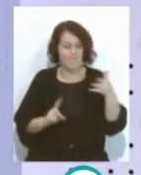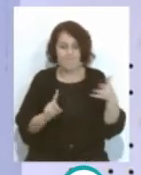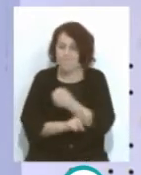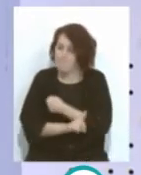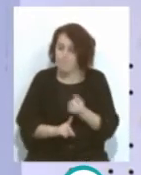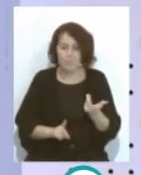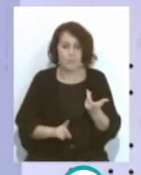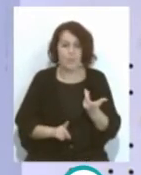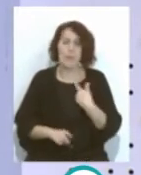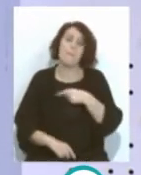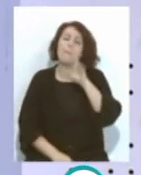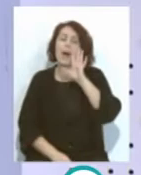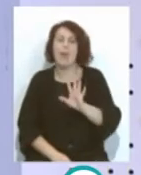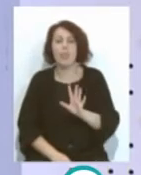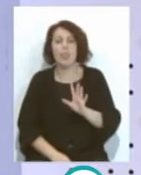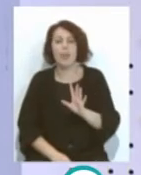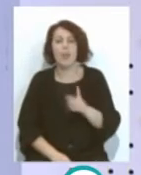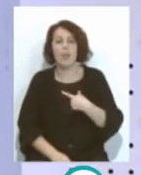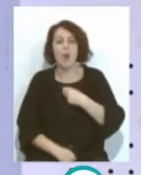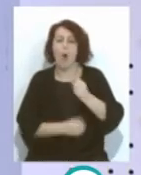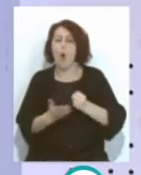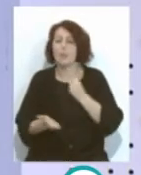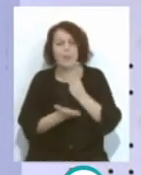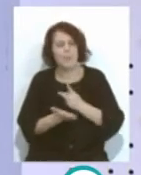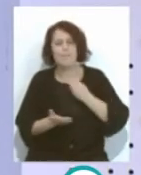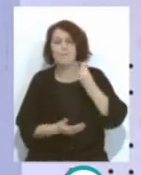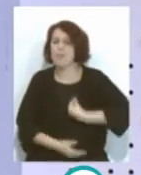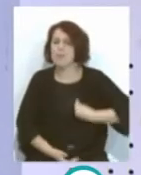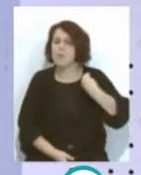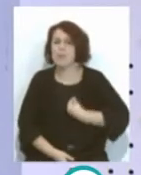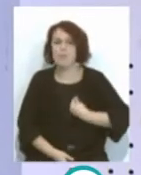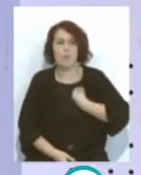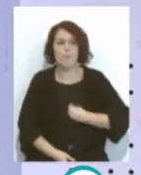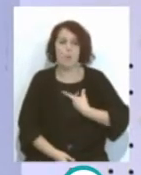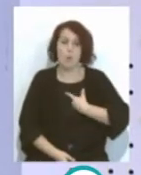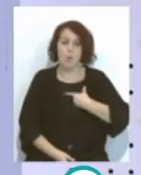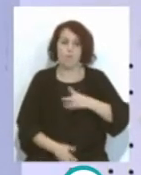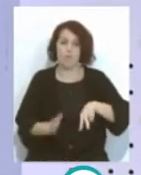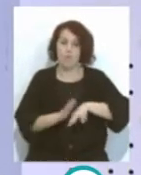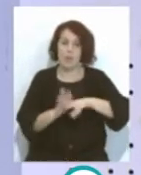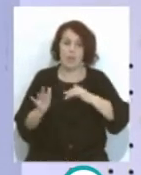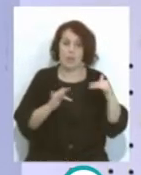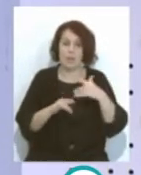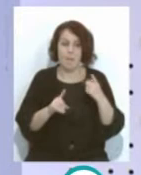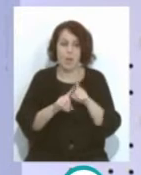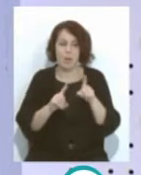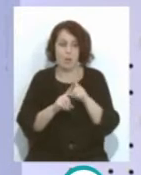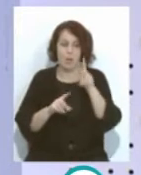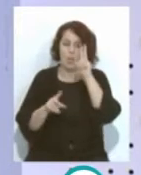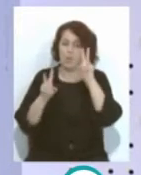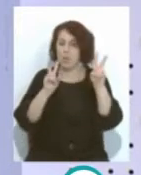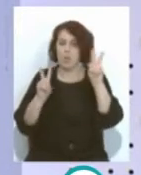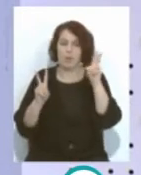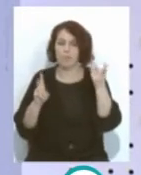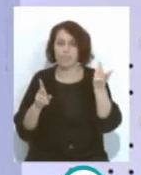Y parece que Una y otra vez lo mismo A los futbolistas Se le aparecen los fantasmas Durante el desarrollo De los partidos Y no No